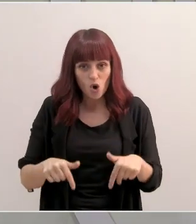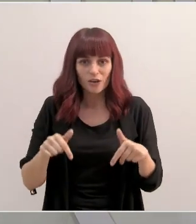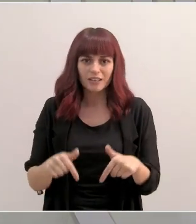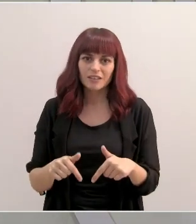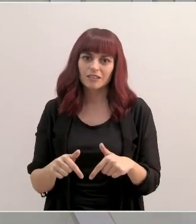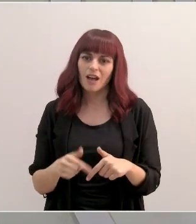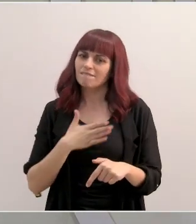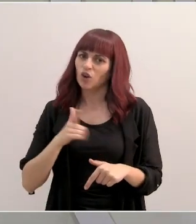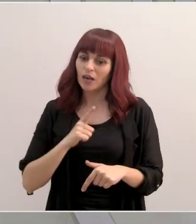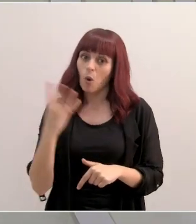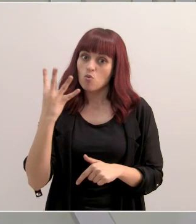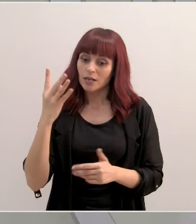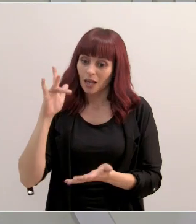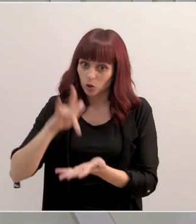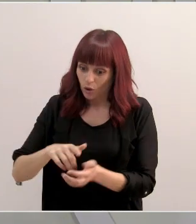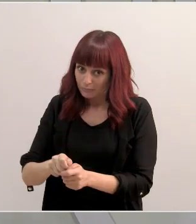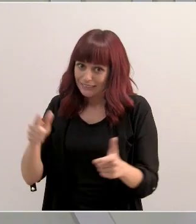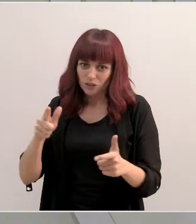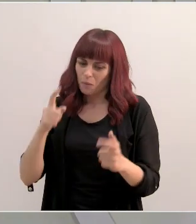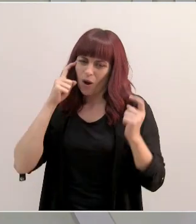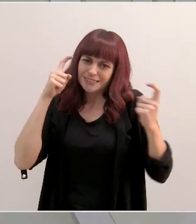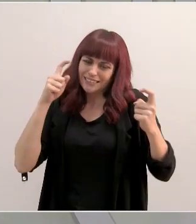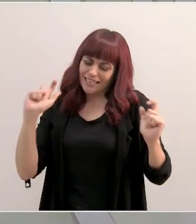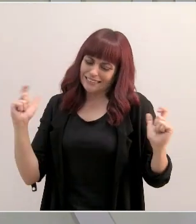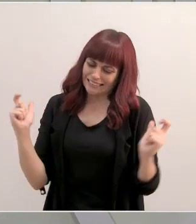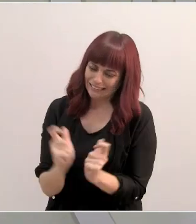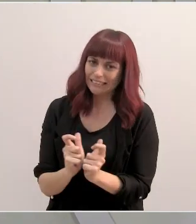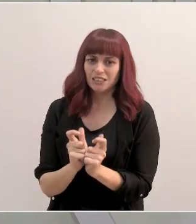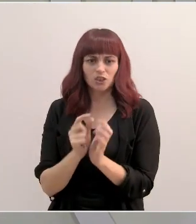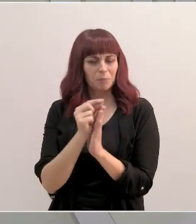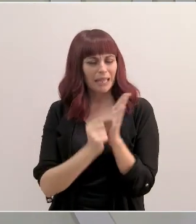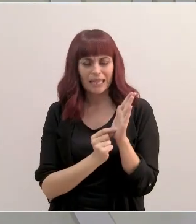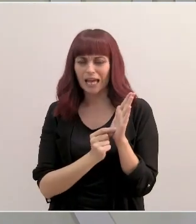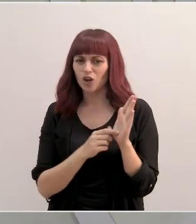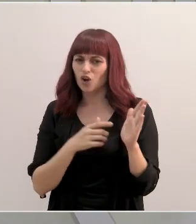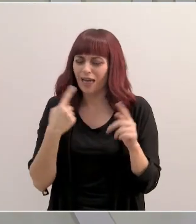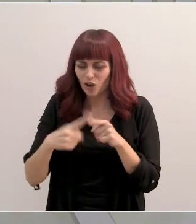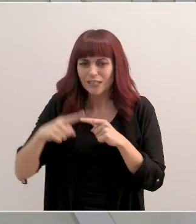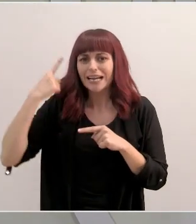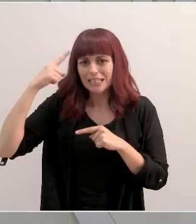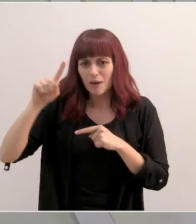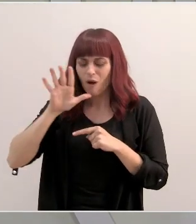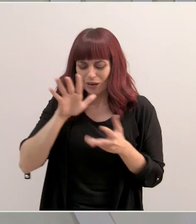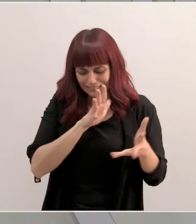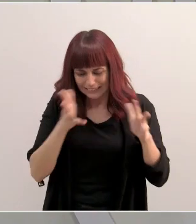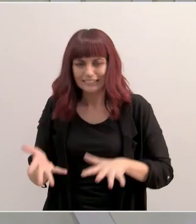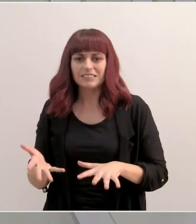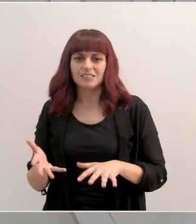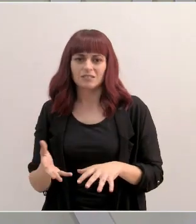tengamos que padecer la cuarta ola o que la minimicemos al máximo con todas las medidas y todo lo que sabemos que hemos estado pasando